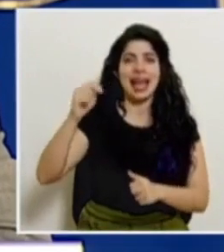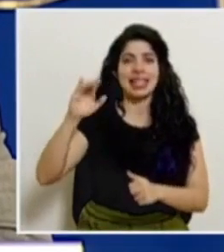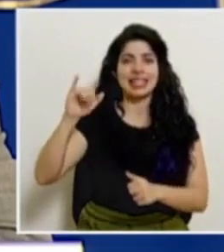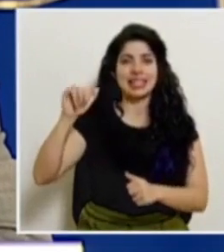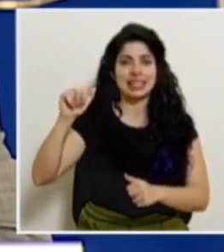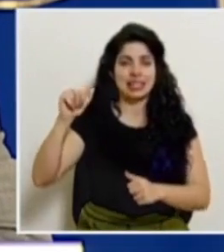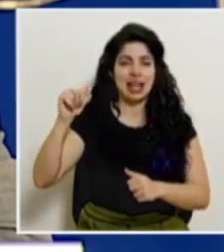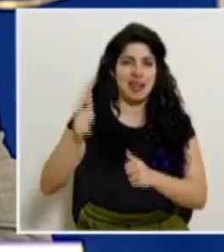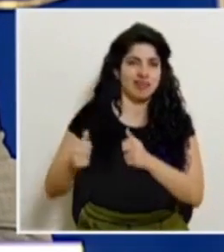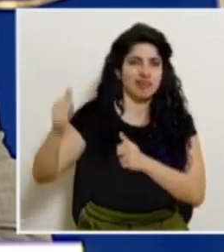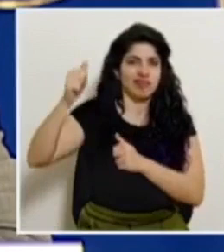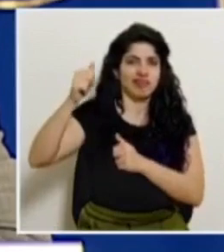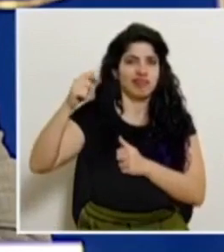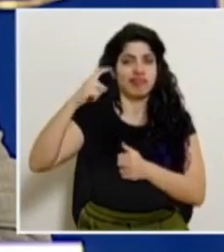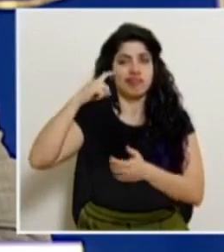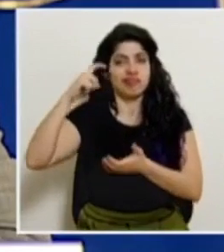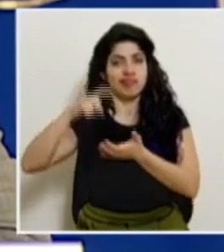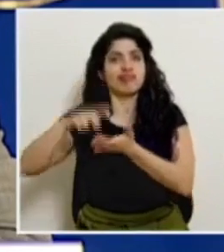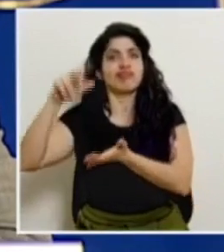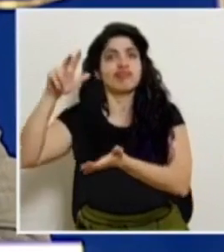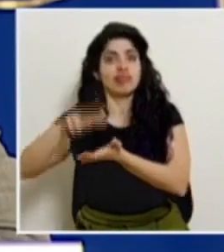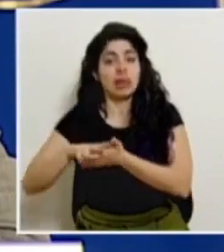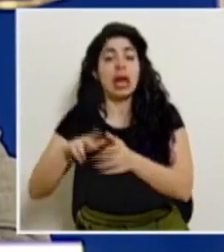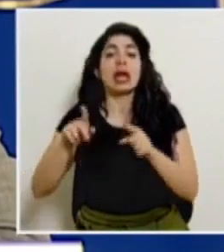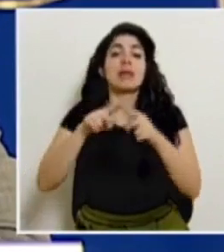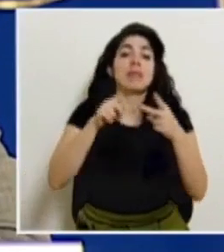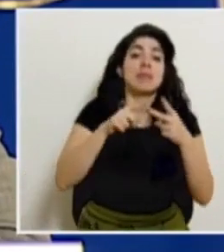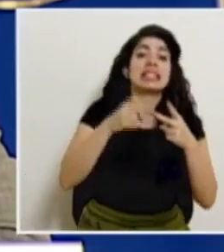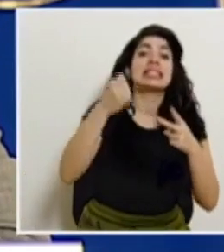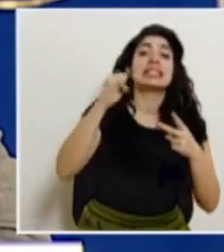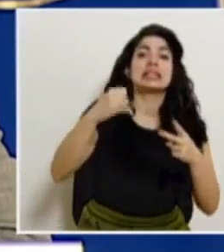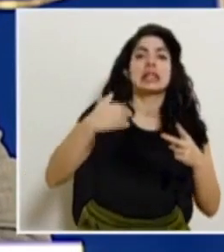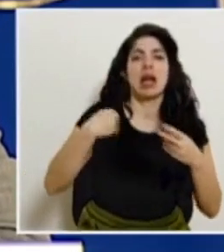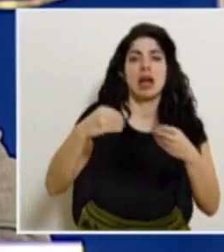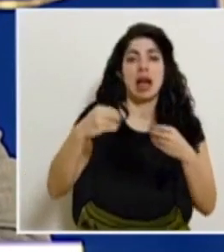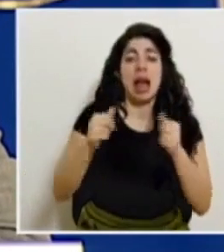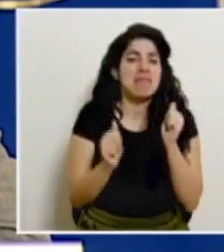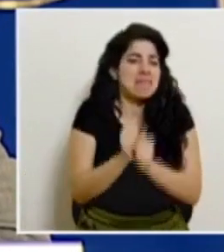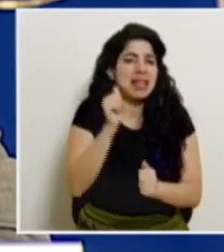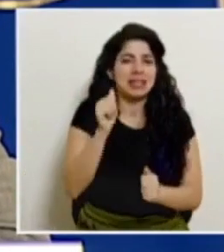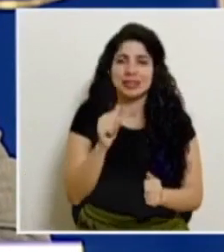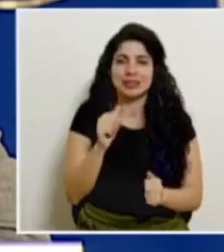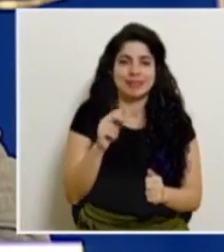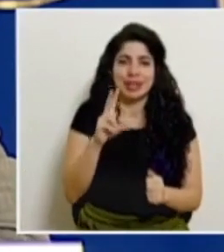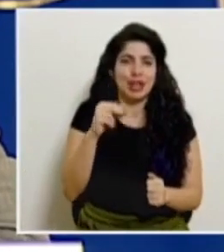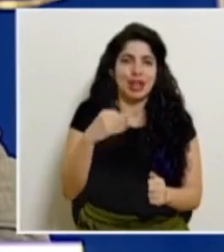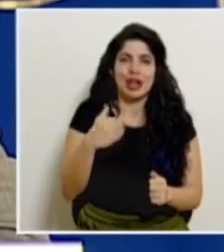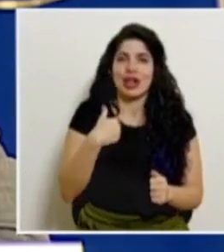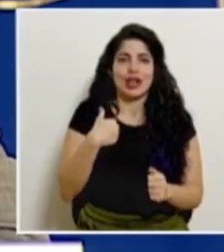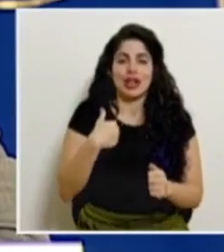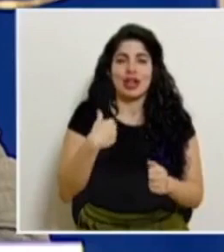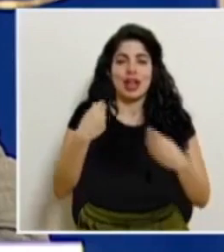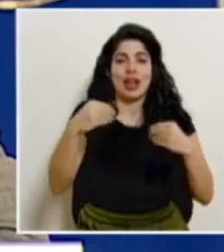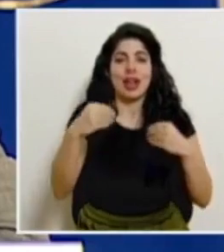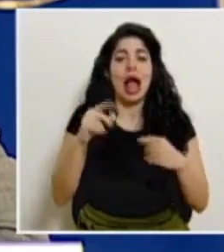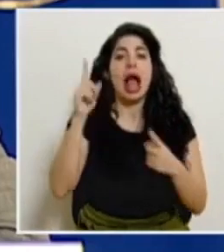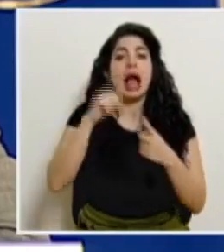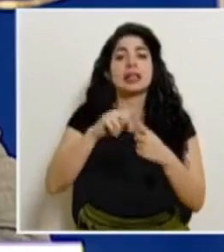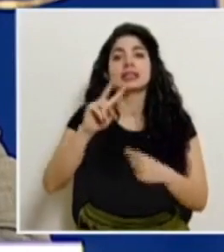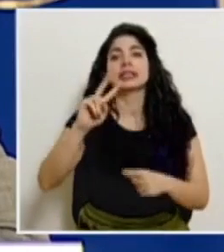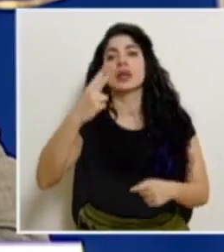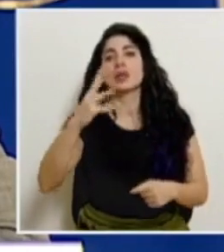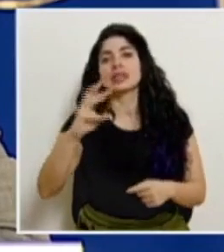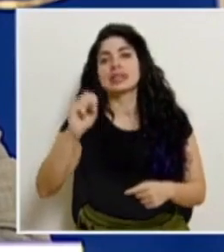reconocidas, sino también de la disponibilidad y la mayoría no ofrece una disponibilidad previa al segundo semestre, de modo tal que